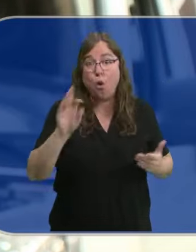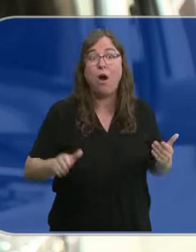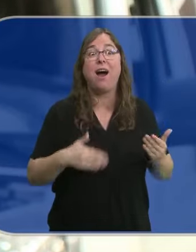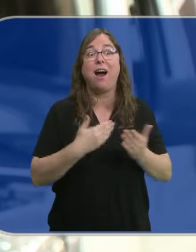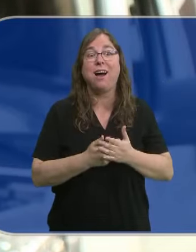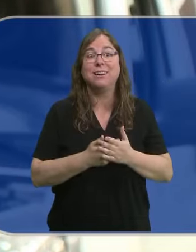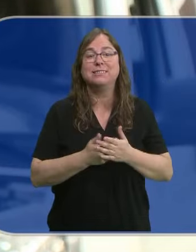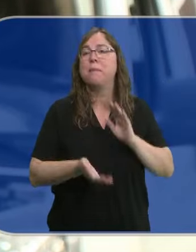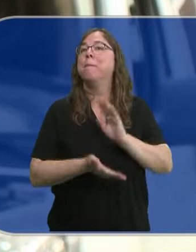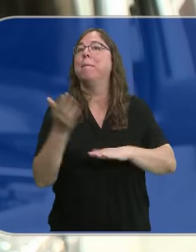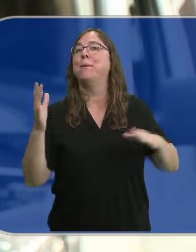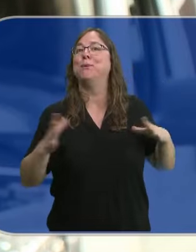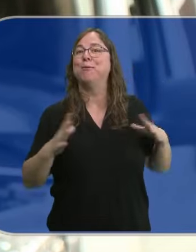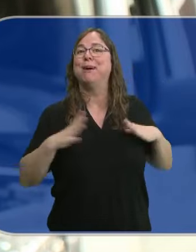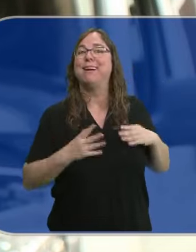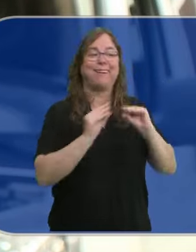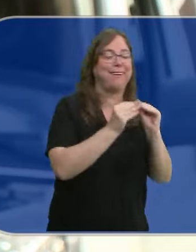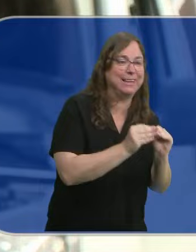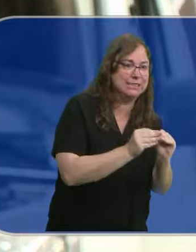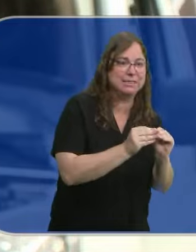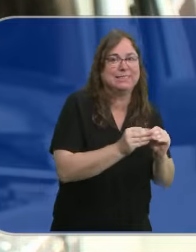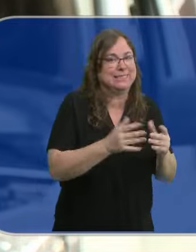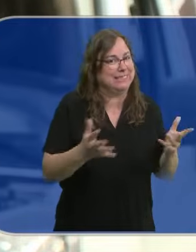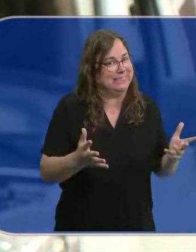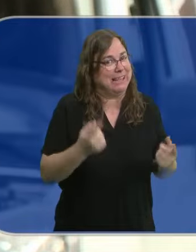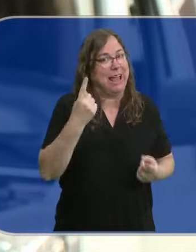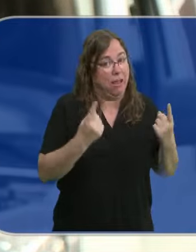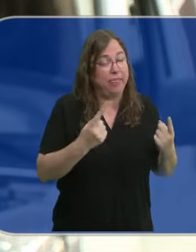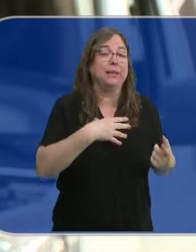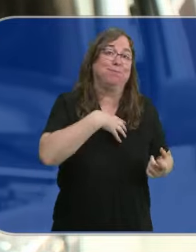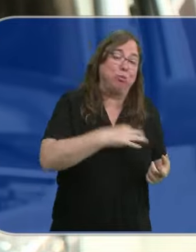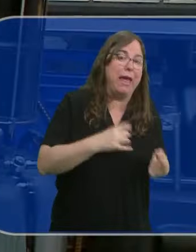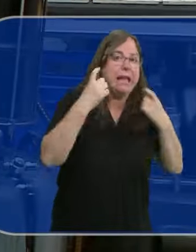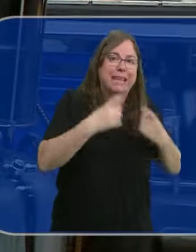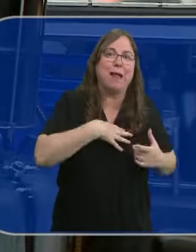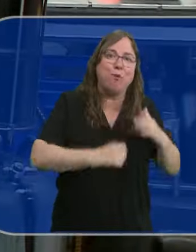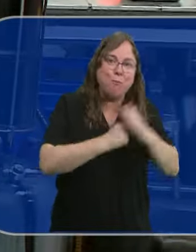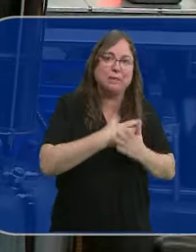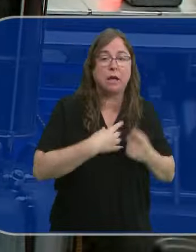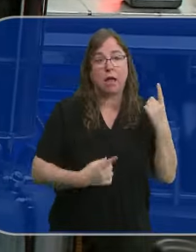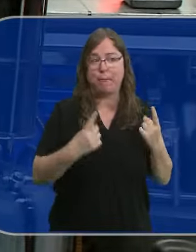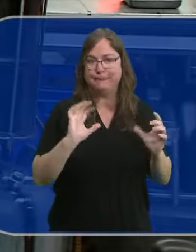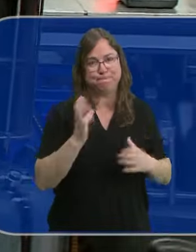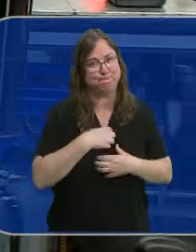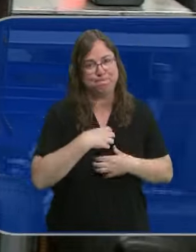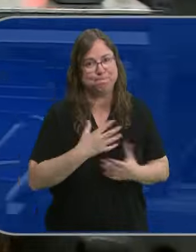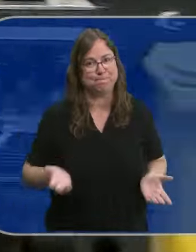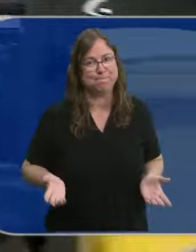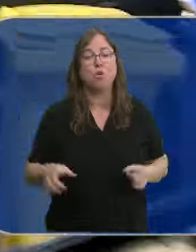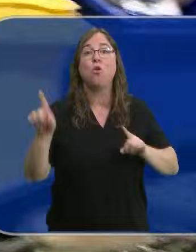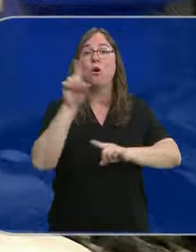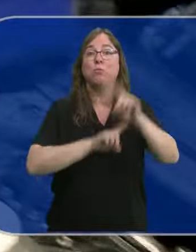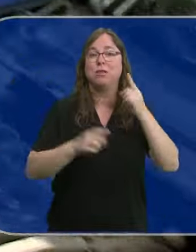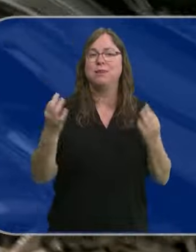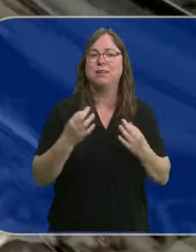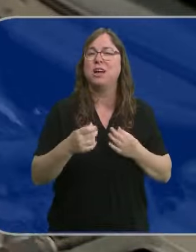les pilla de paso de vacaciones a intentar reparar y hay veces que es posible, hacemos todo lo posible, pero otras veces no lo es. ¿Los problemas